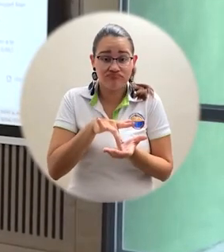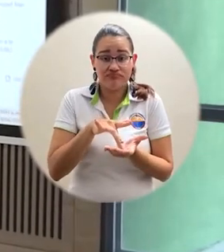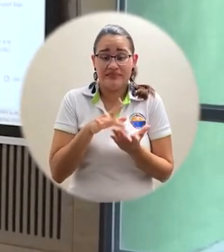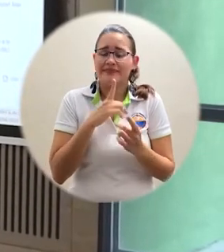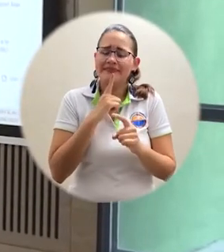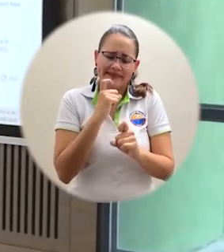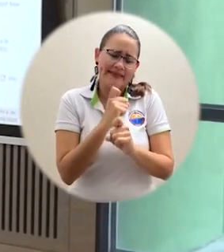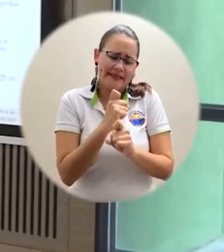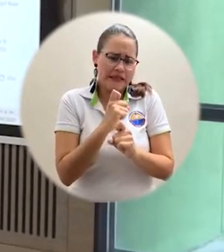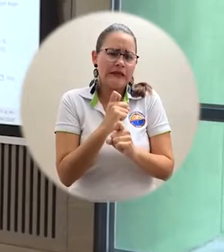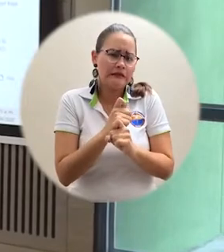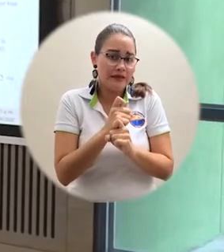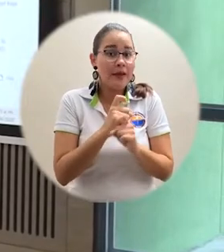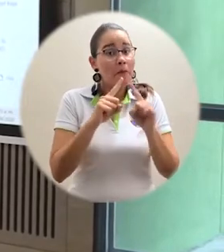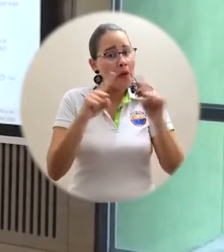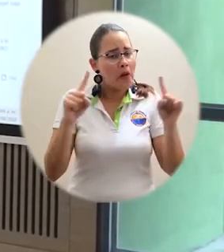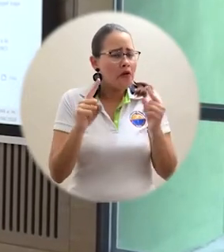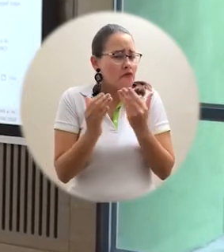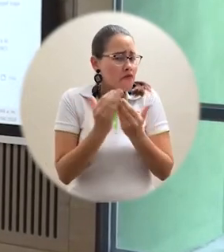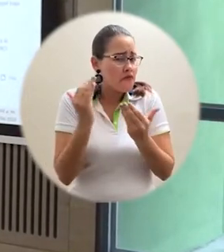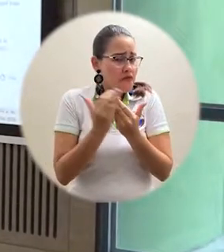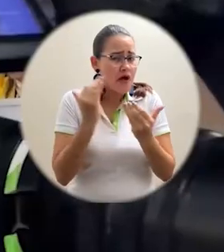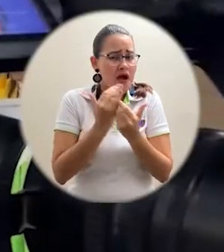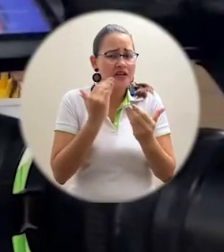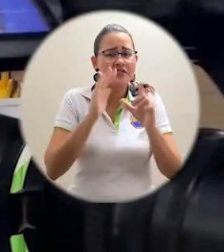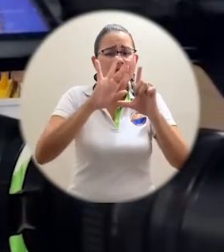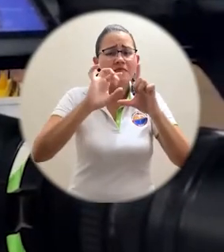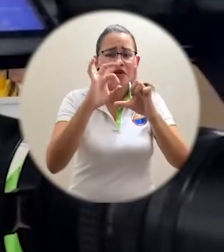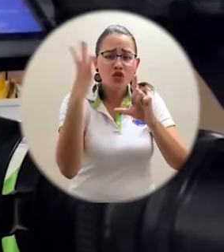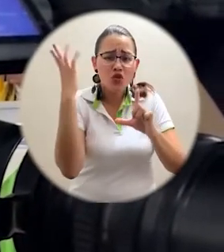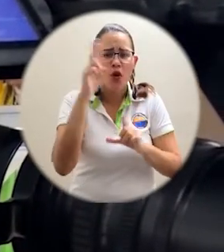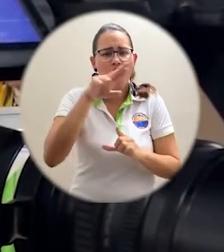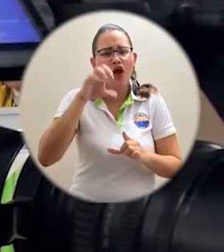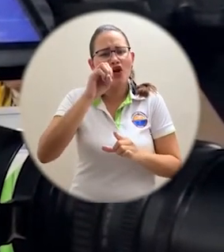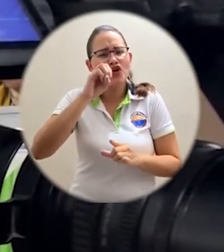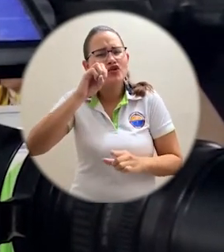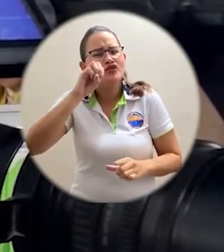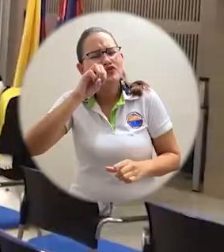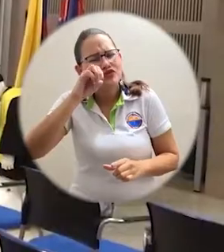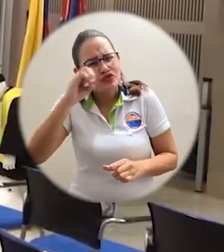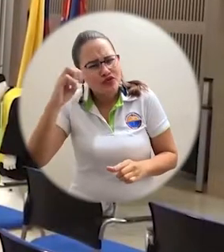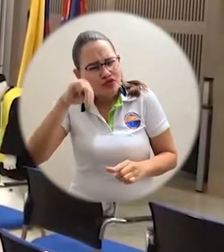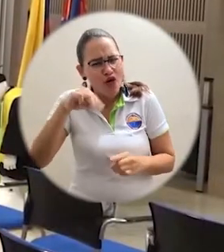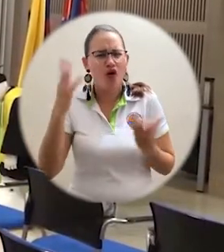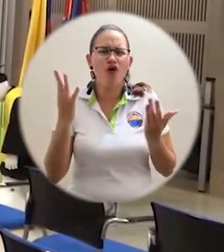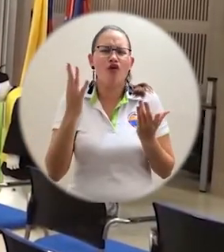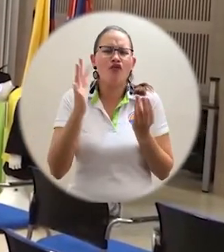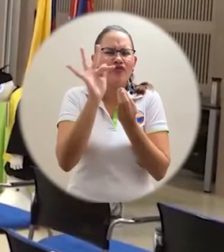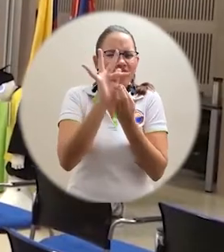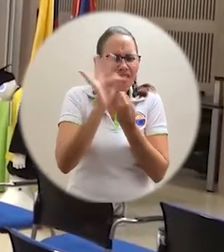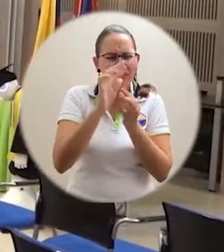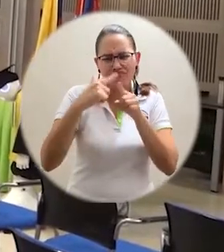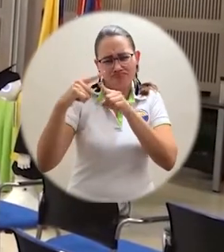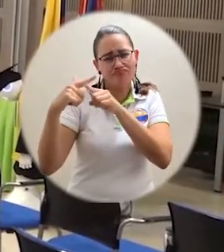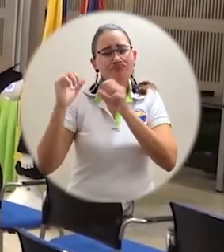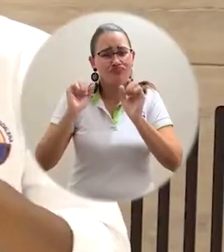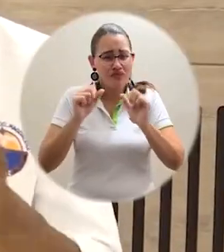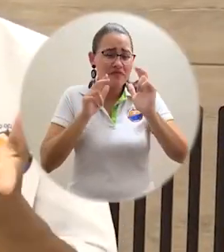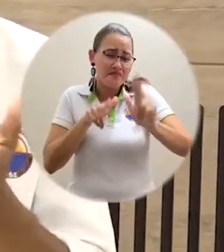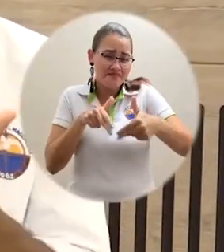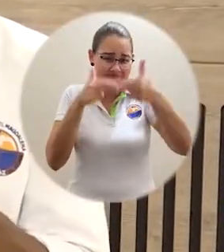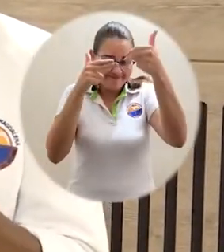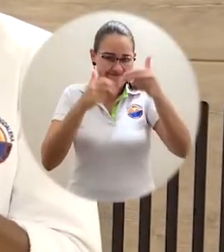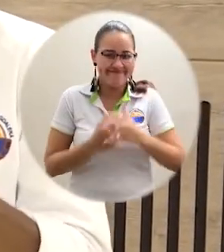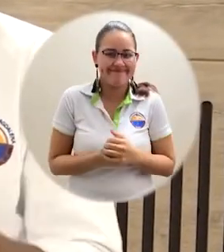nos pudimos poner en contacto con ellos. Usamos una plataforma para realizar las transmisiones pueden ser a través de